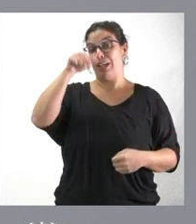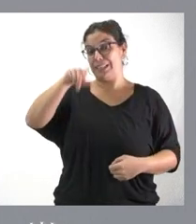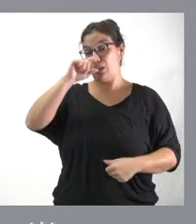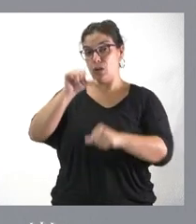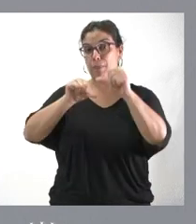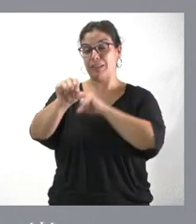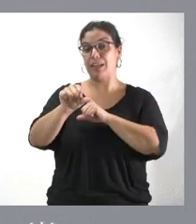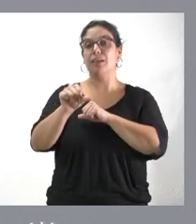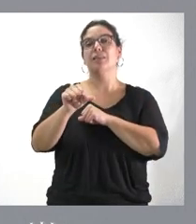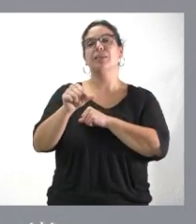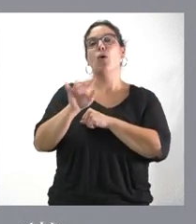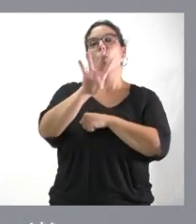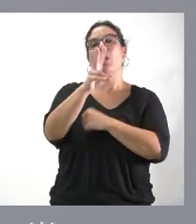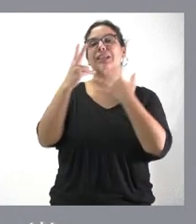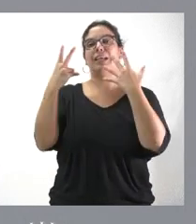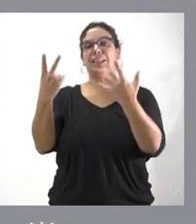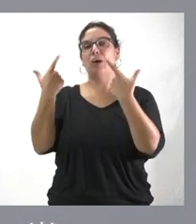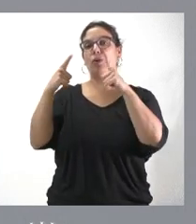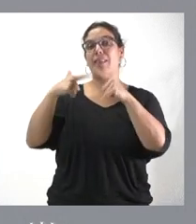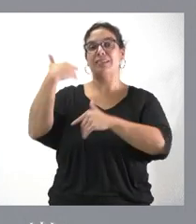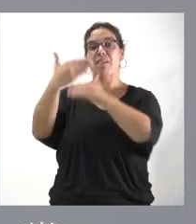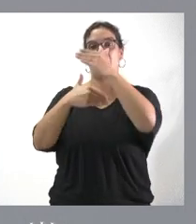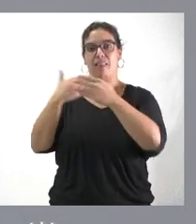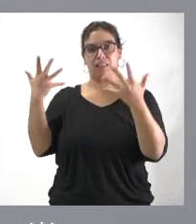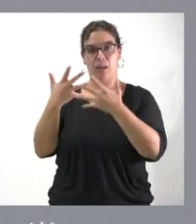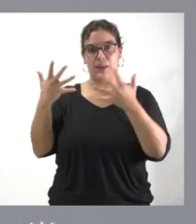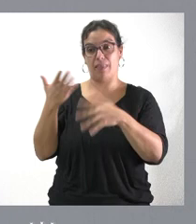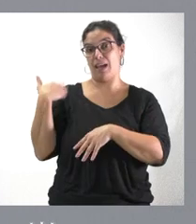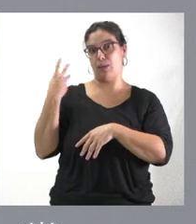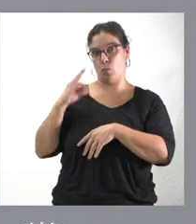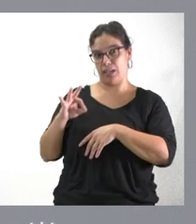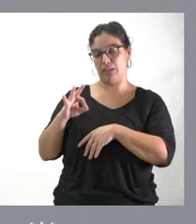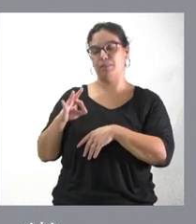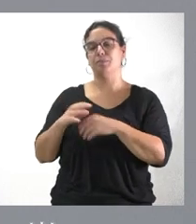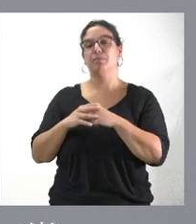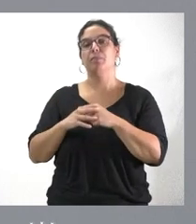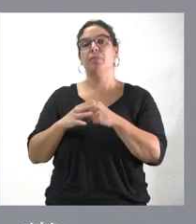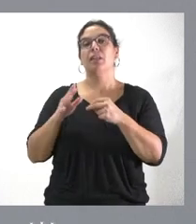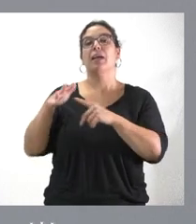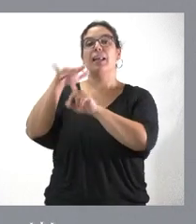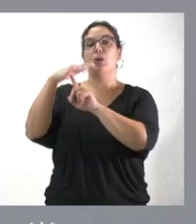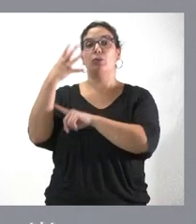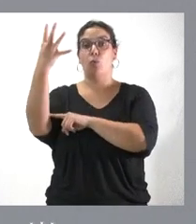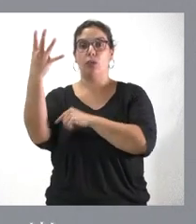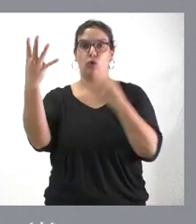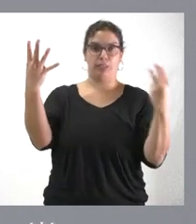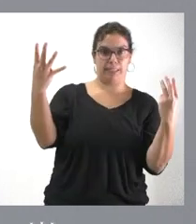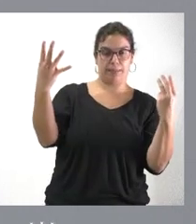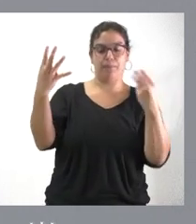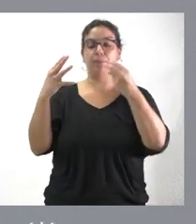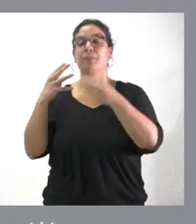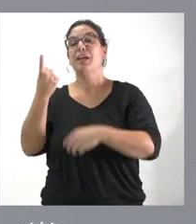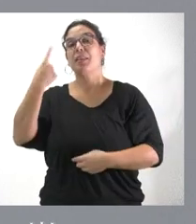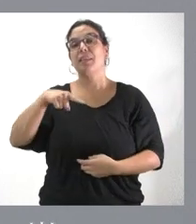unidades avanzadas de emergencias en vez de las 40, cuatro helicópteros en vez de tres y